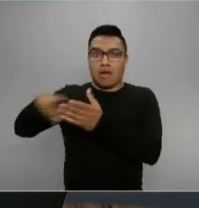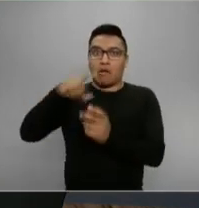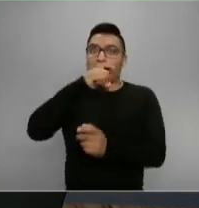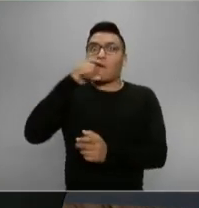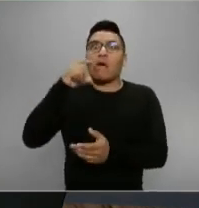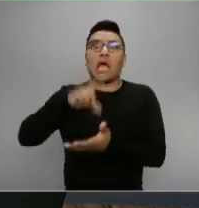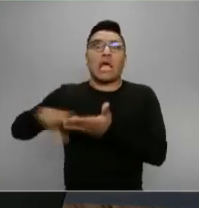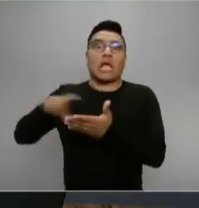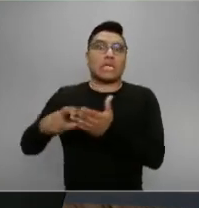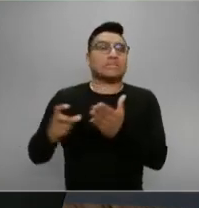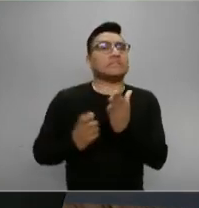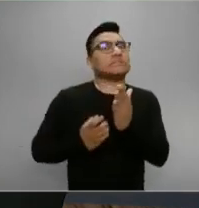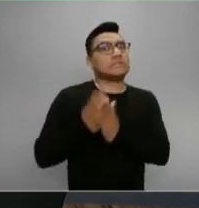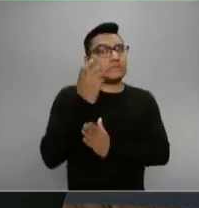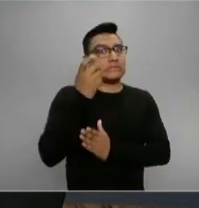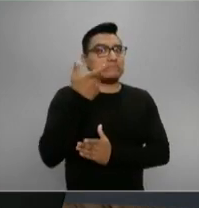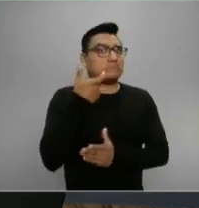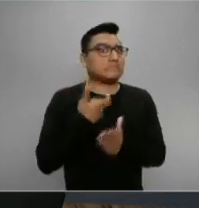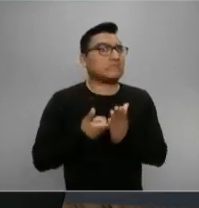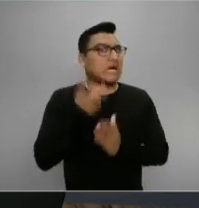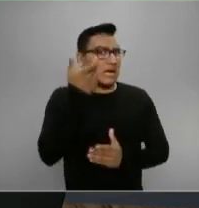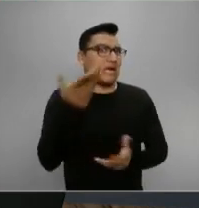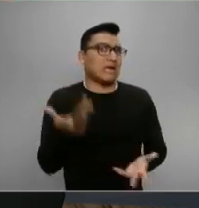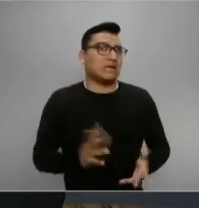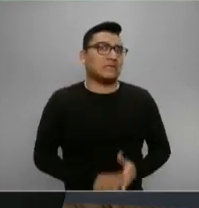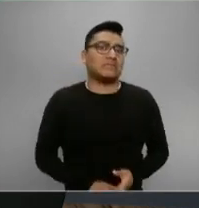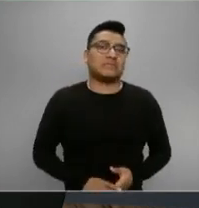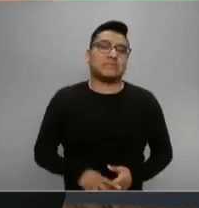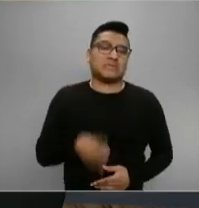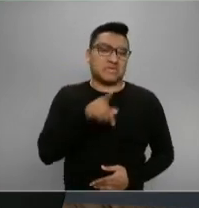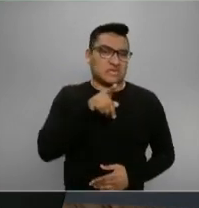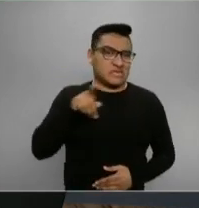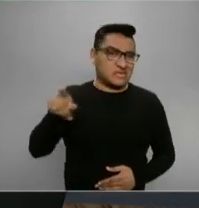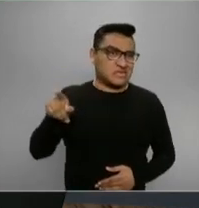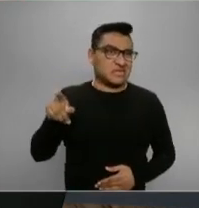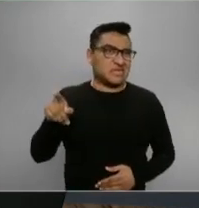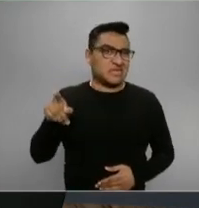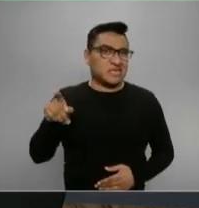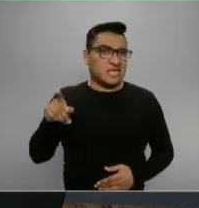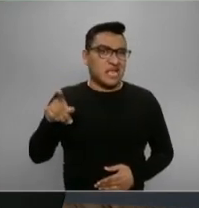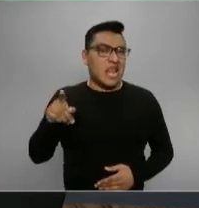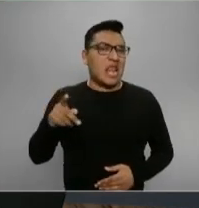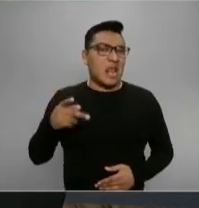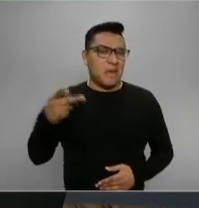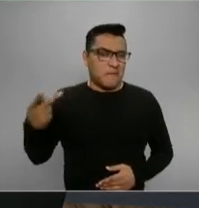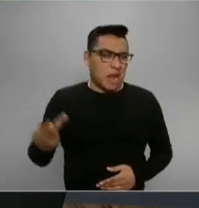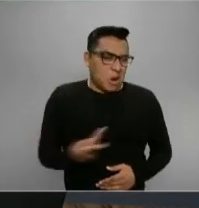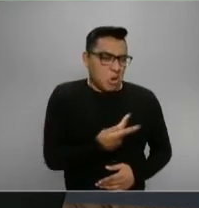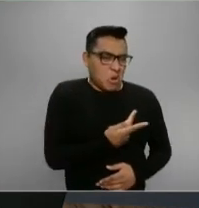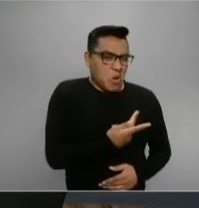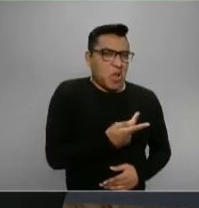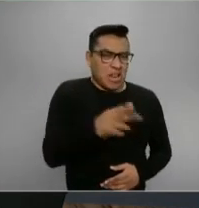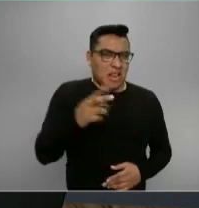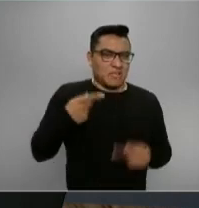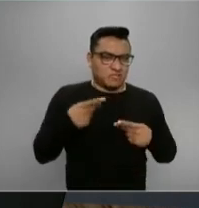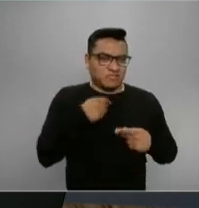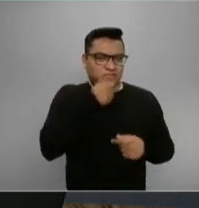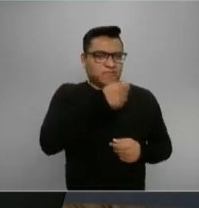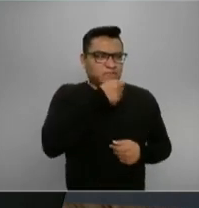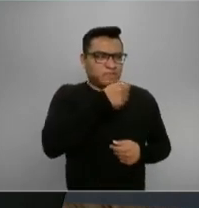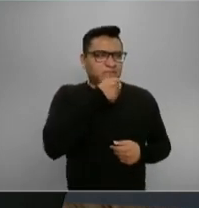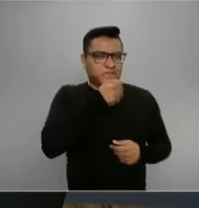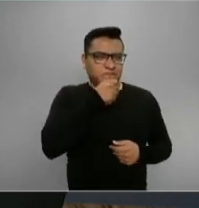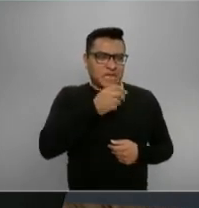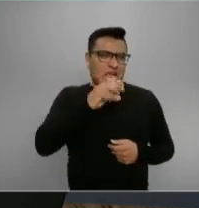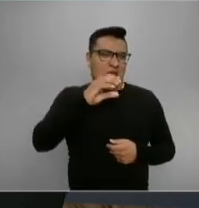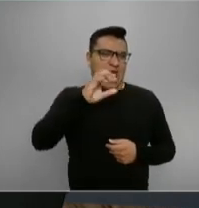O sea, a ver, y le pregunta el corresponsal de The Economist a López-Gatell,